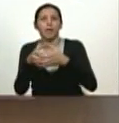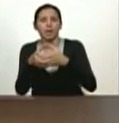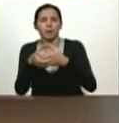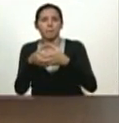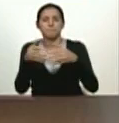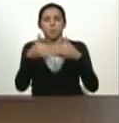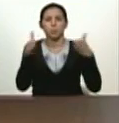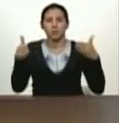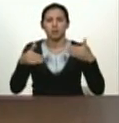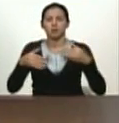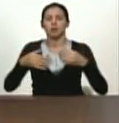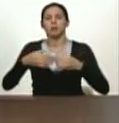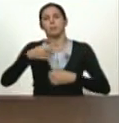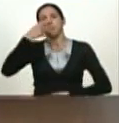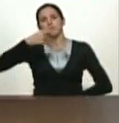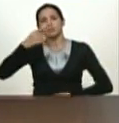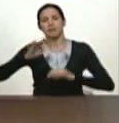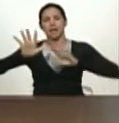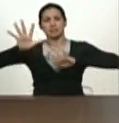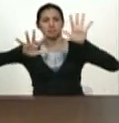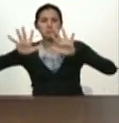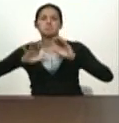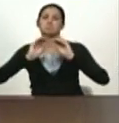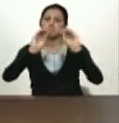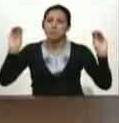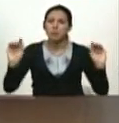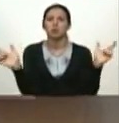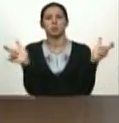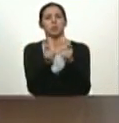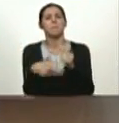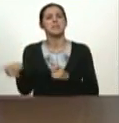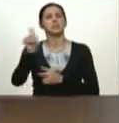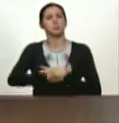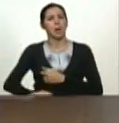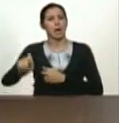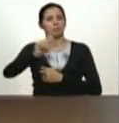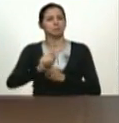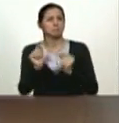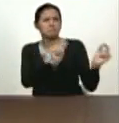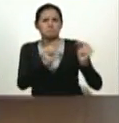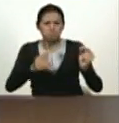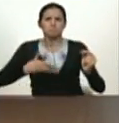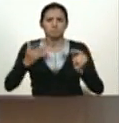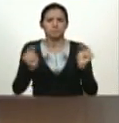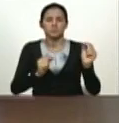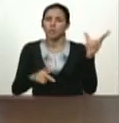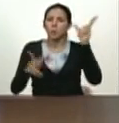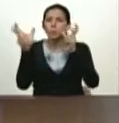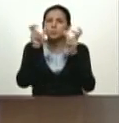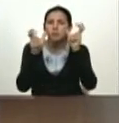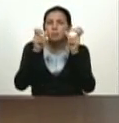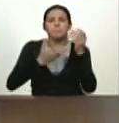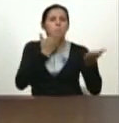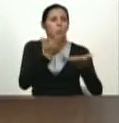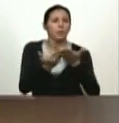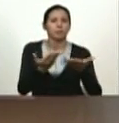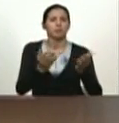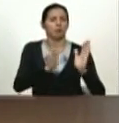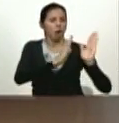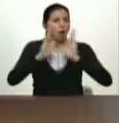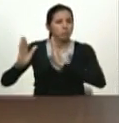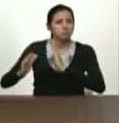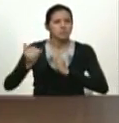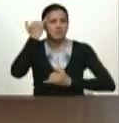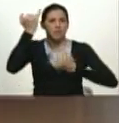la política exterior y convocarlos regularmente cada mes para estudiar, debatir, escuchar propuestas, ordenar ideas, ¿verdad?